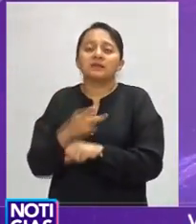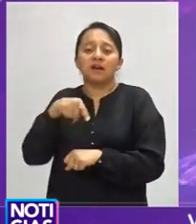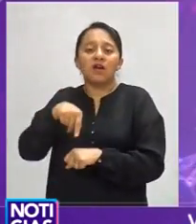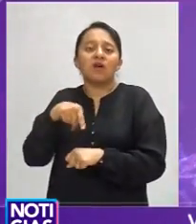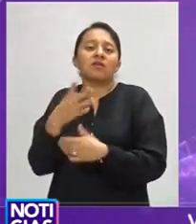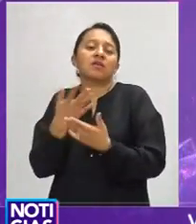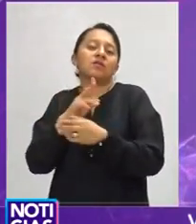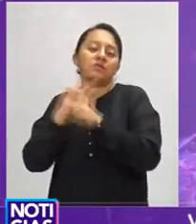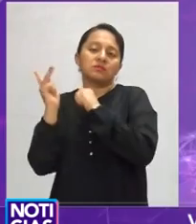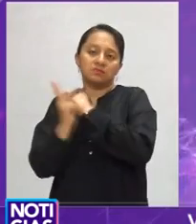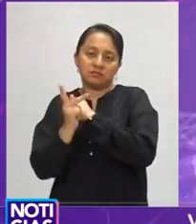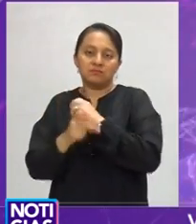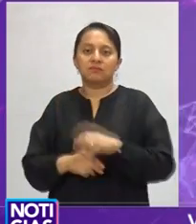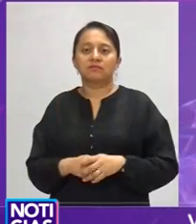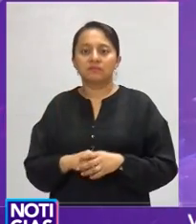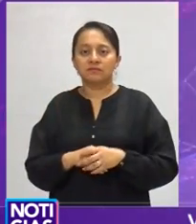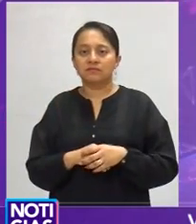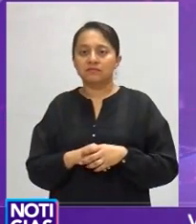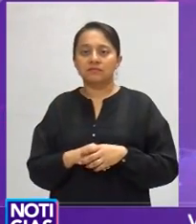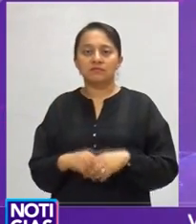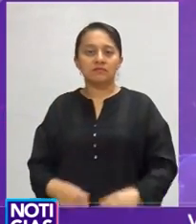informó para Noticias RTQ, Viviana Ávila.